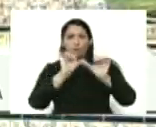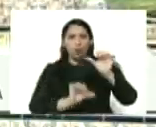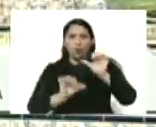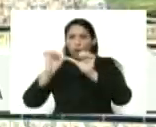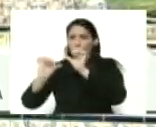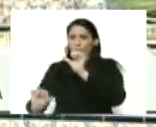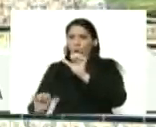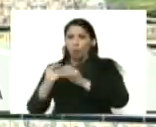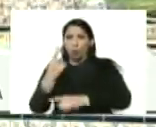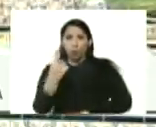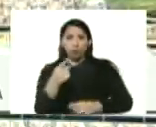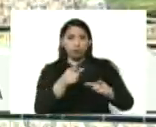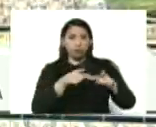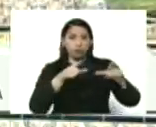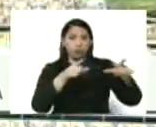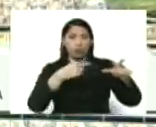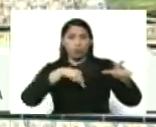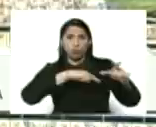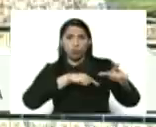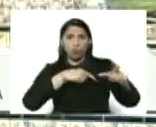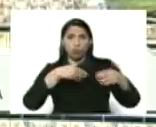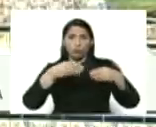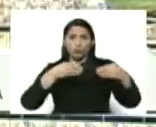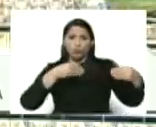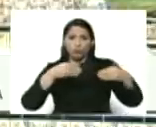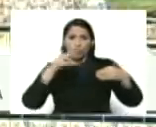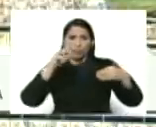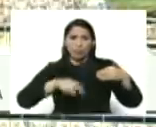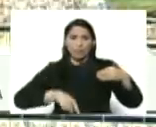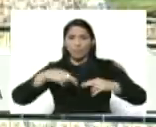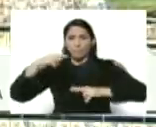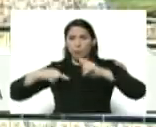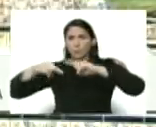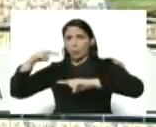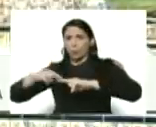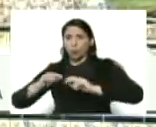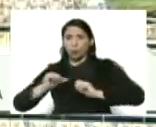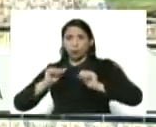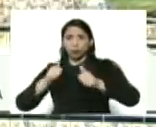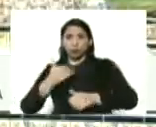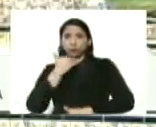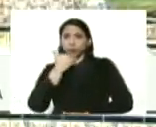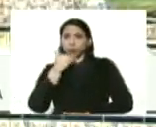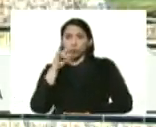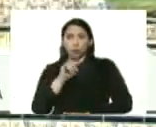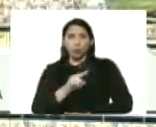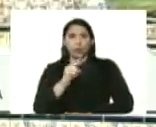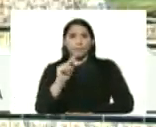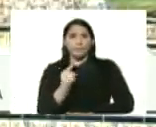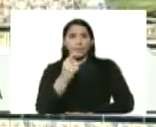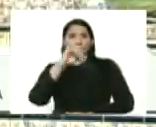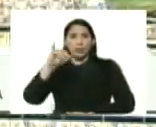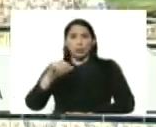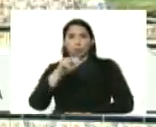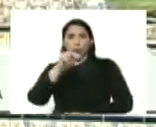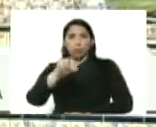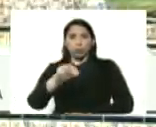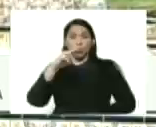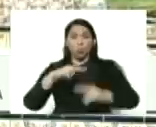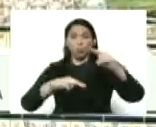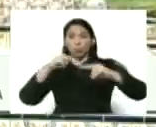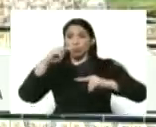Uno de los sectores que vamos a flexibilizar es la construcción, a partir del lunes 1 de junio. La